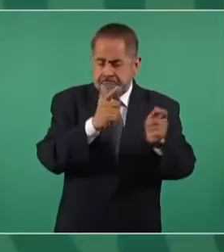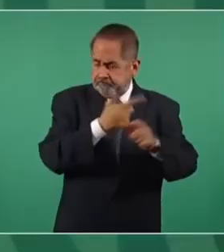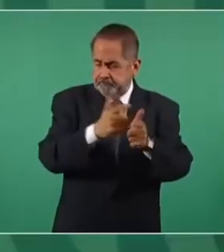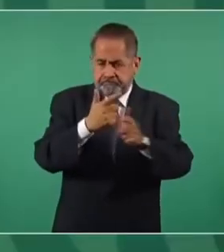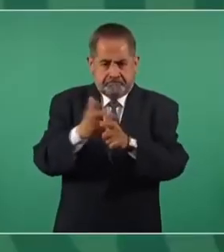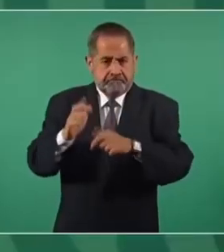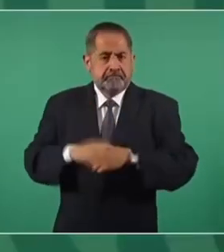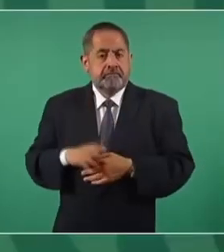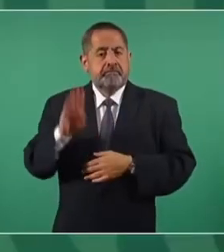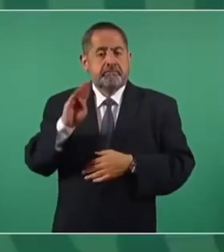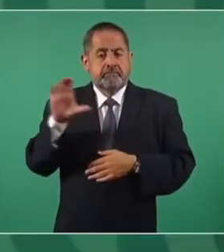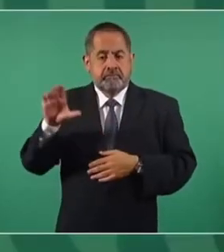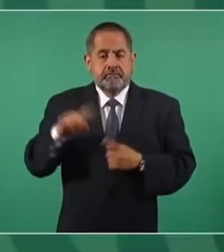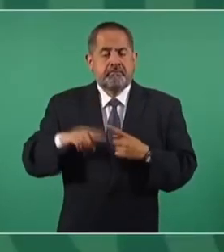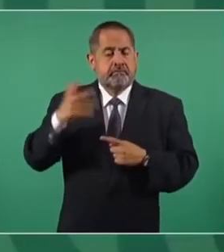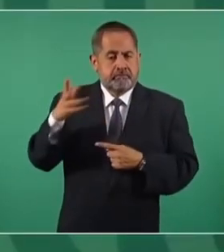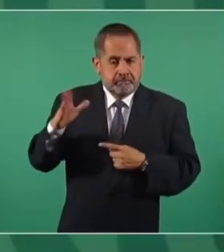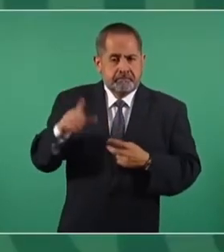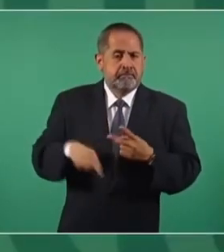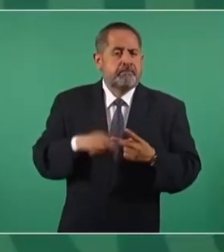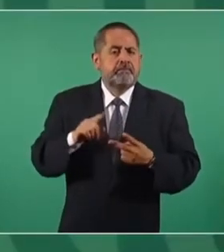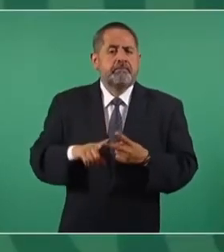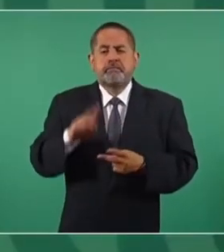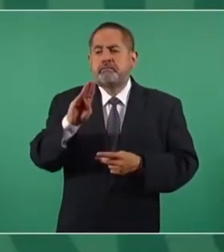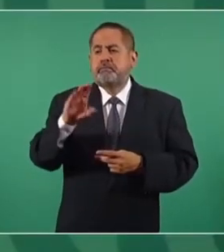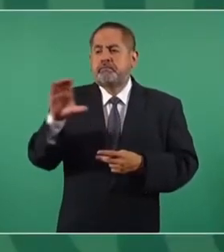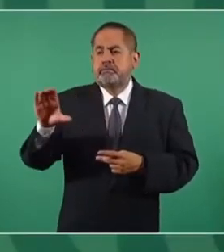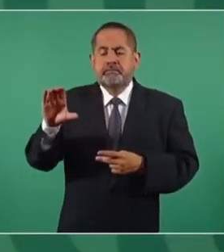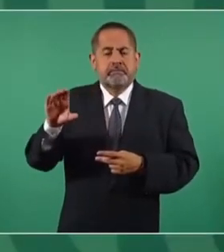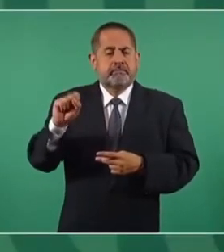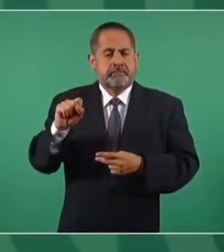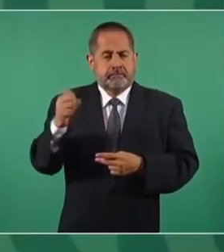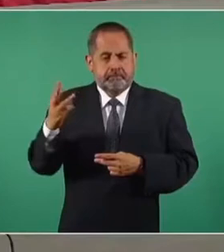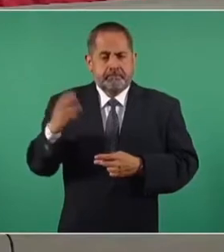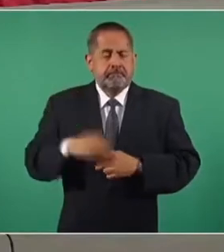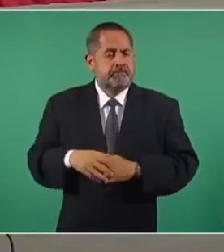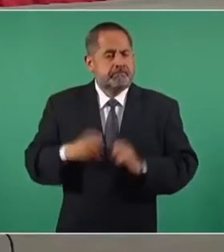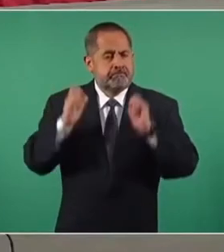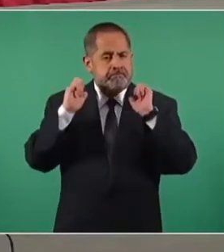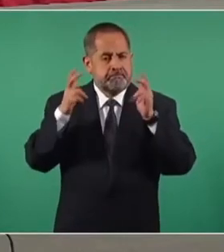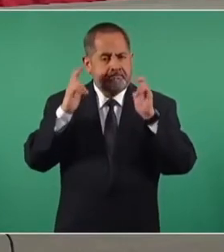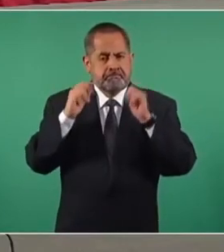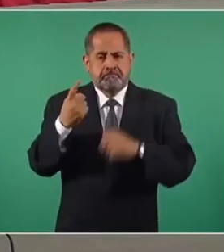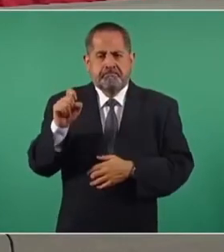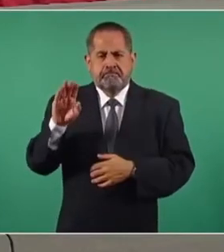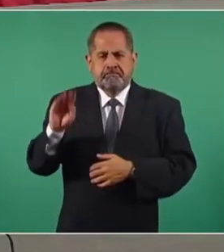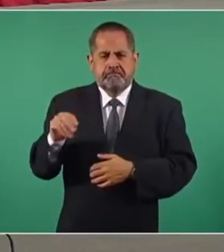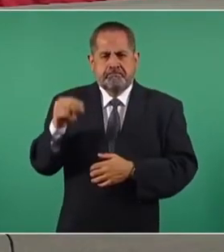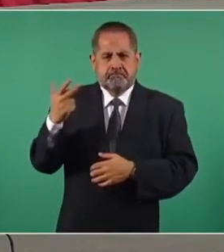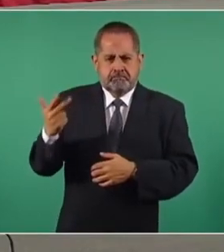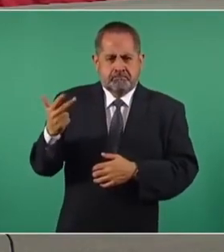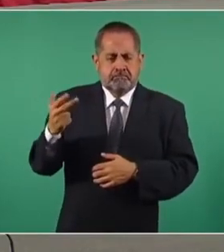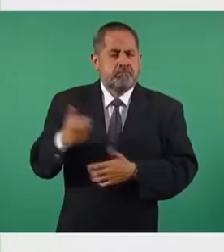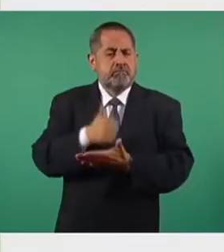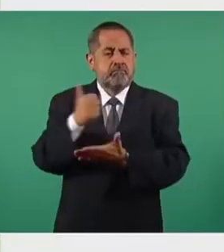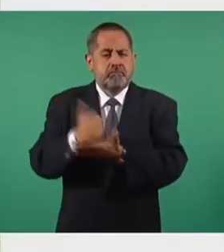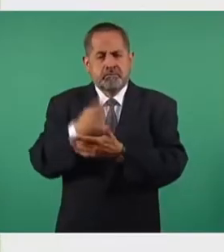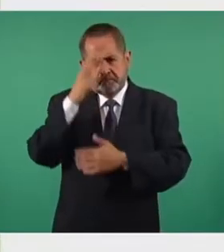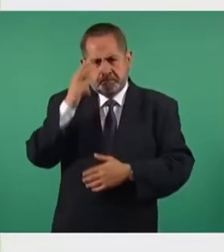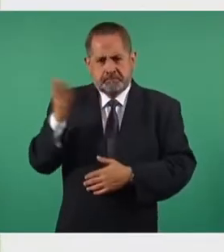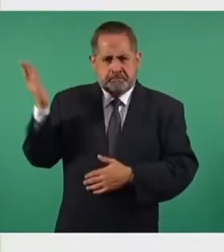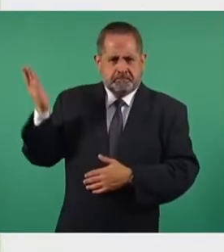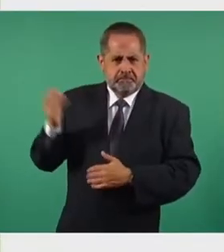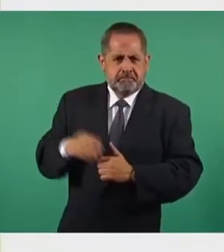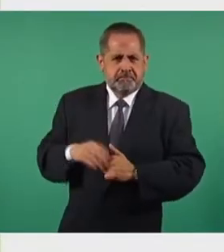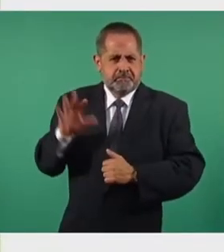Baja California Sur con 10, Baja California con 63, Chiapas con 198, Ciudad de México con